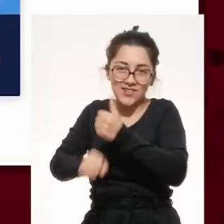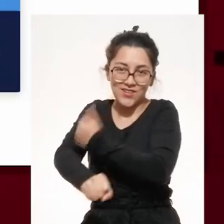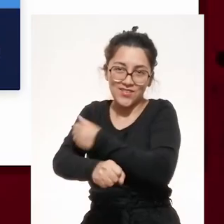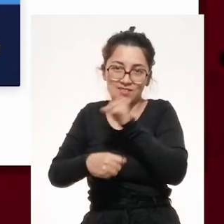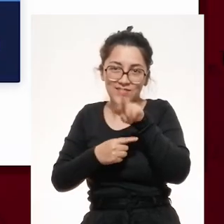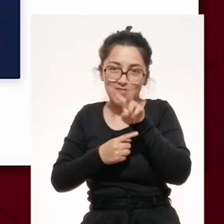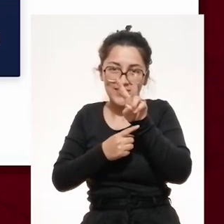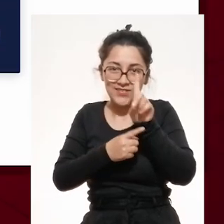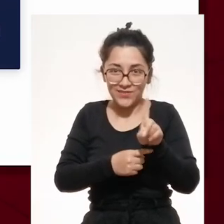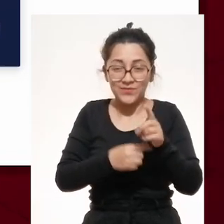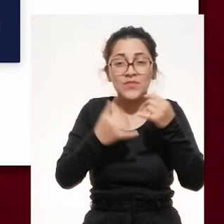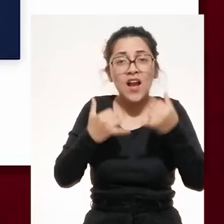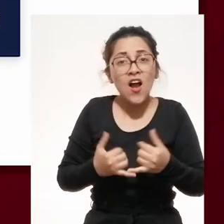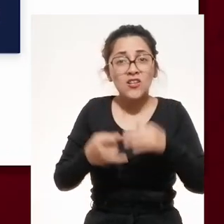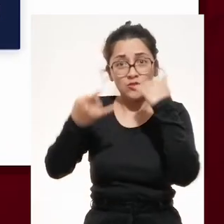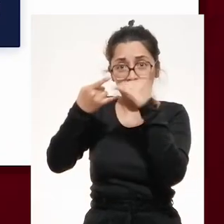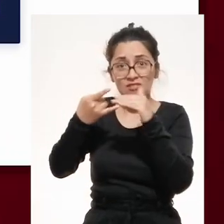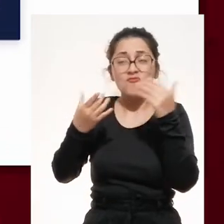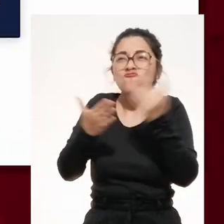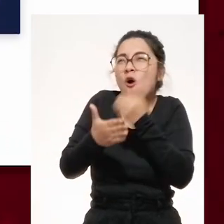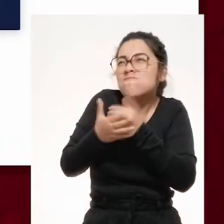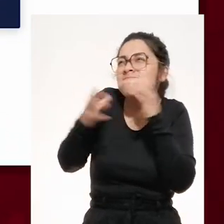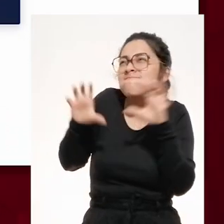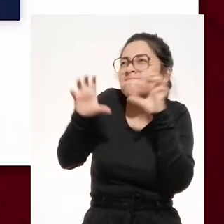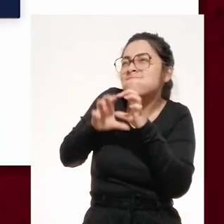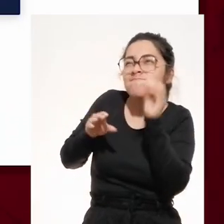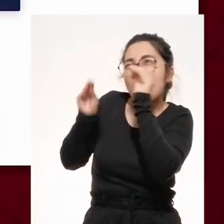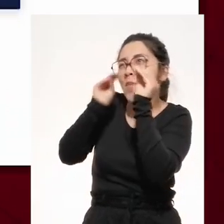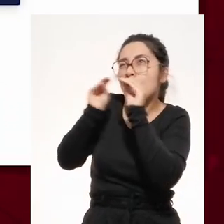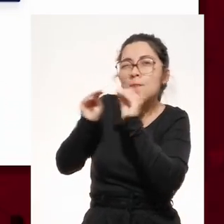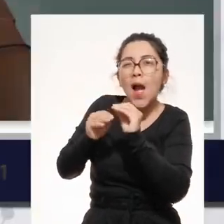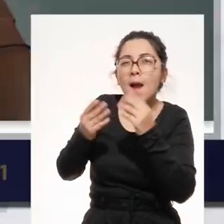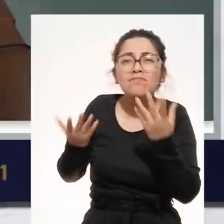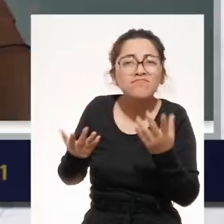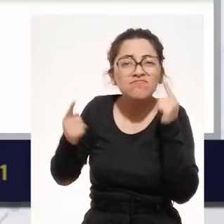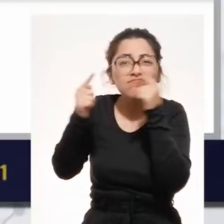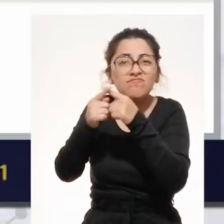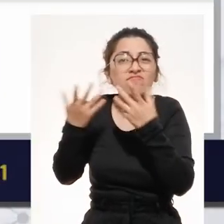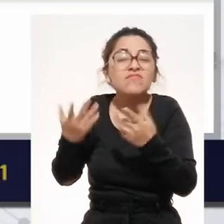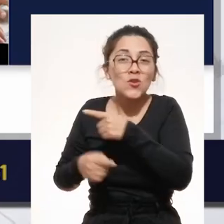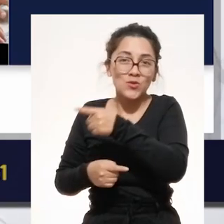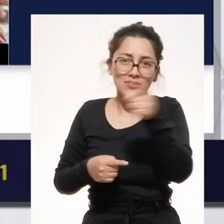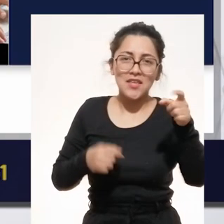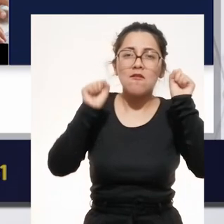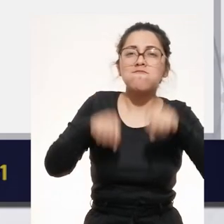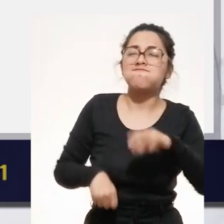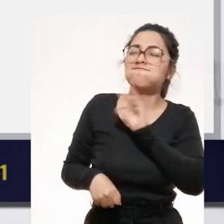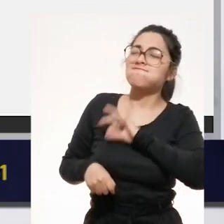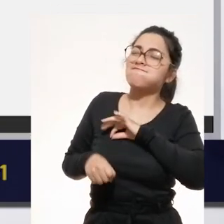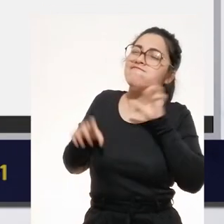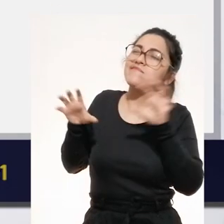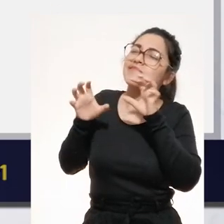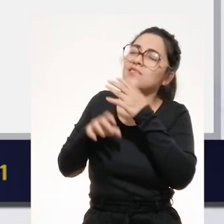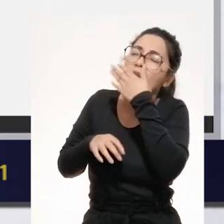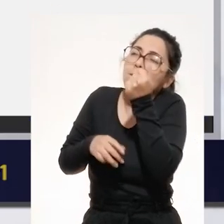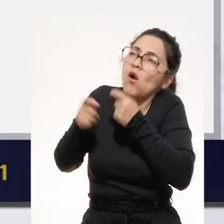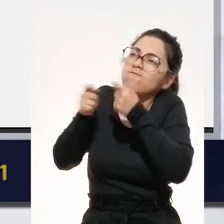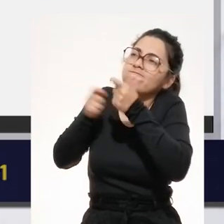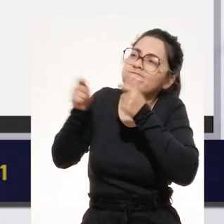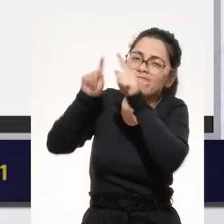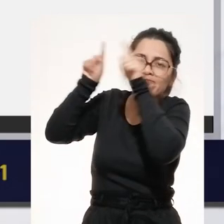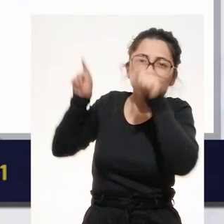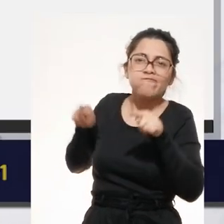2021. En DUTIG hemos trabajado en diferentes novedades que permitan brindarles a ustedes mejores